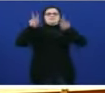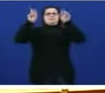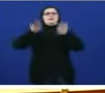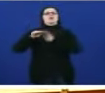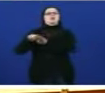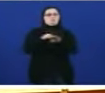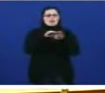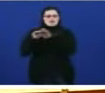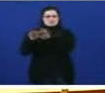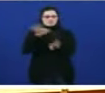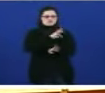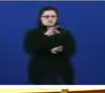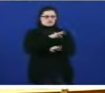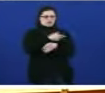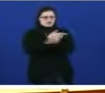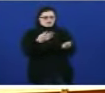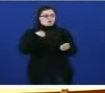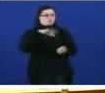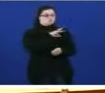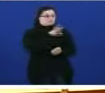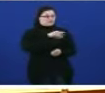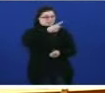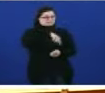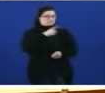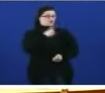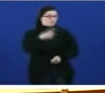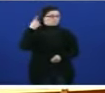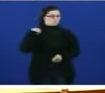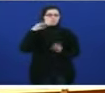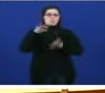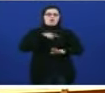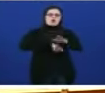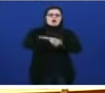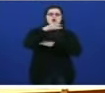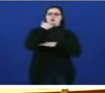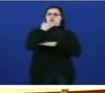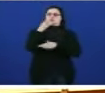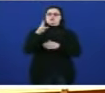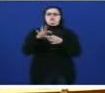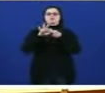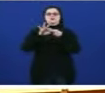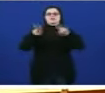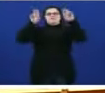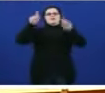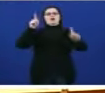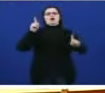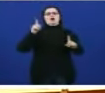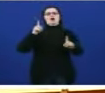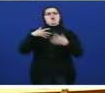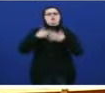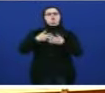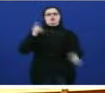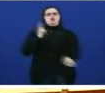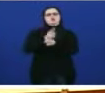señoría, vostedes, neste ano que pasou, non desenvolveron en absoluto a lei integral de loita contra a violencia de